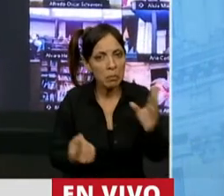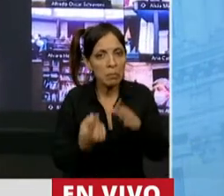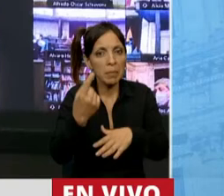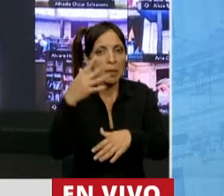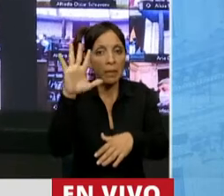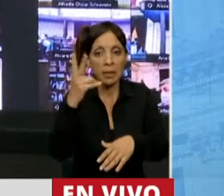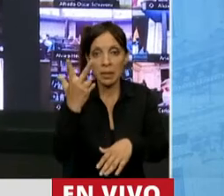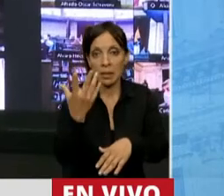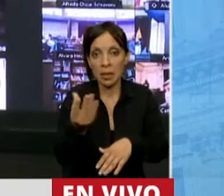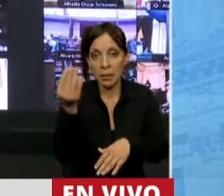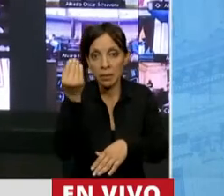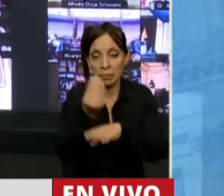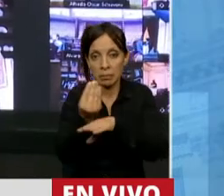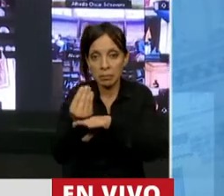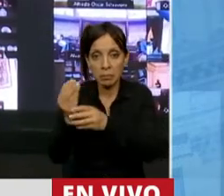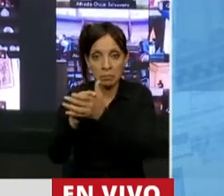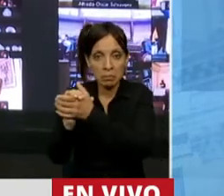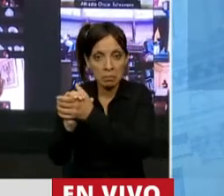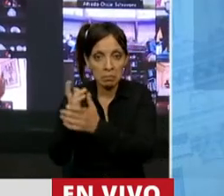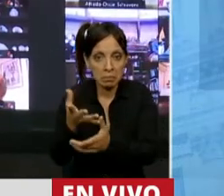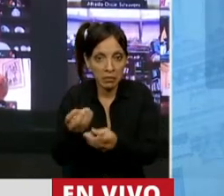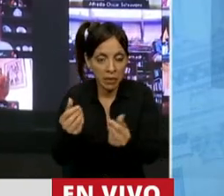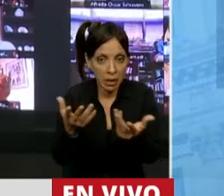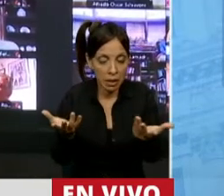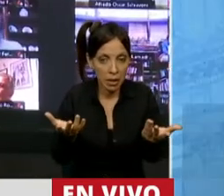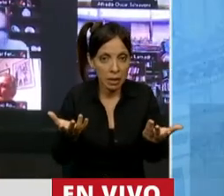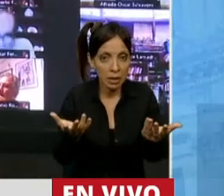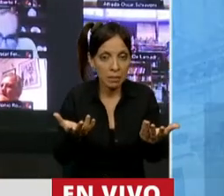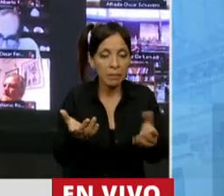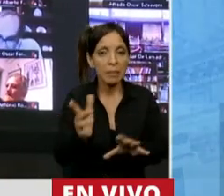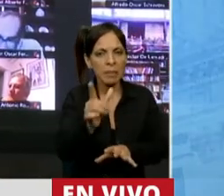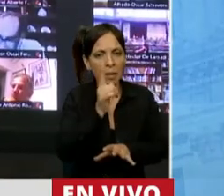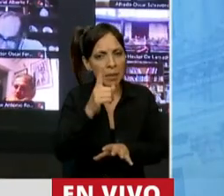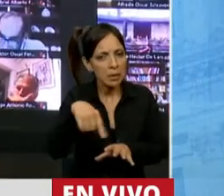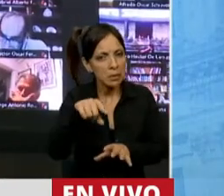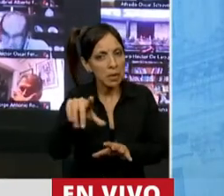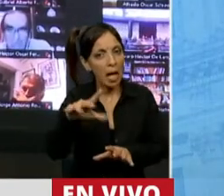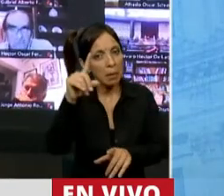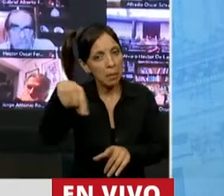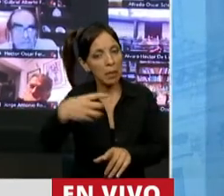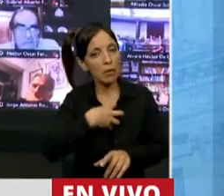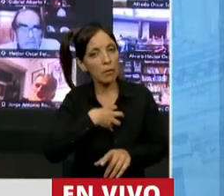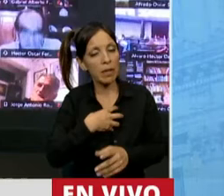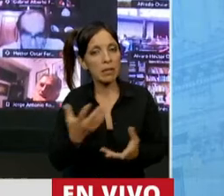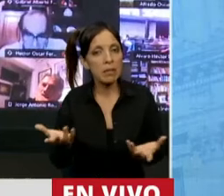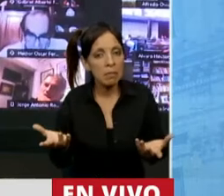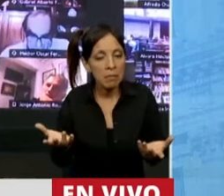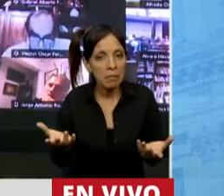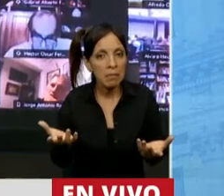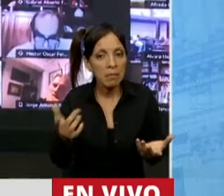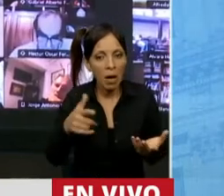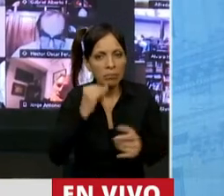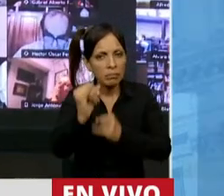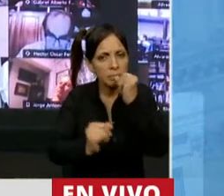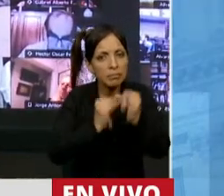un tercer gobierno radical terminó el mandato, pero quizás eso los hizo confiarse y hoy ponerse a